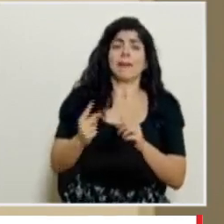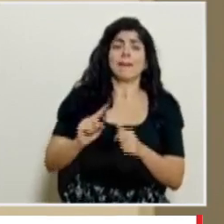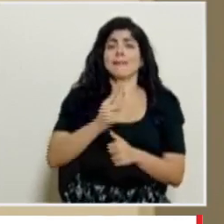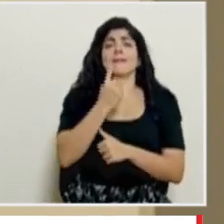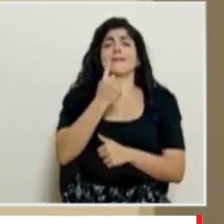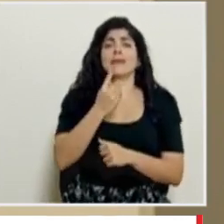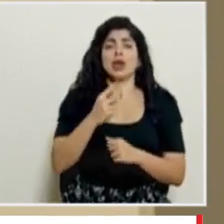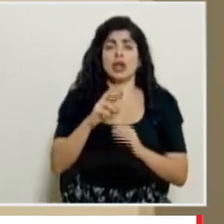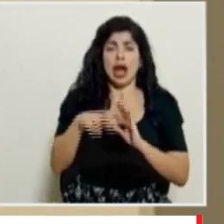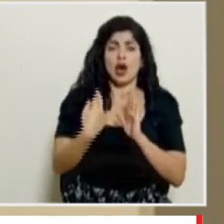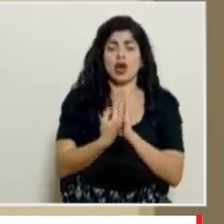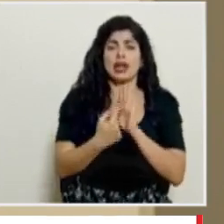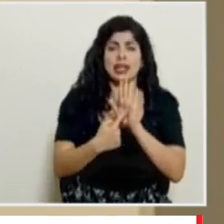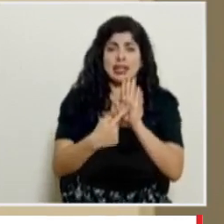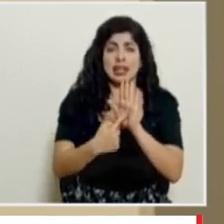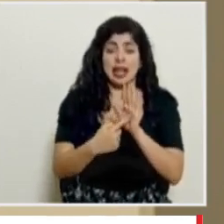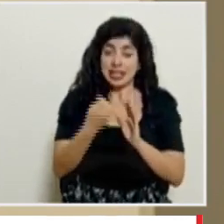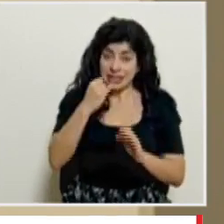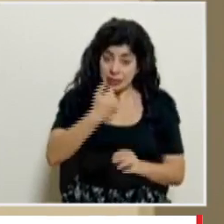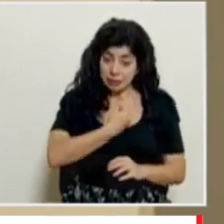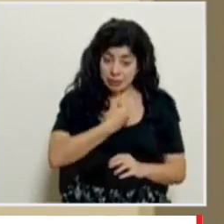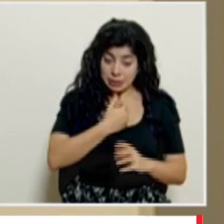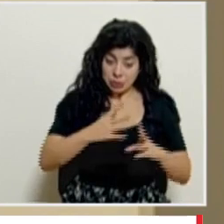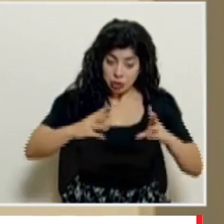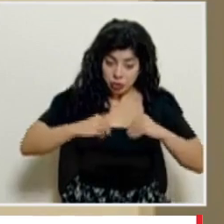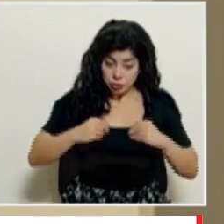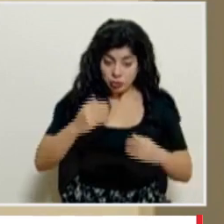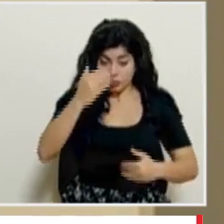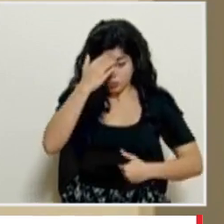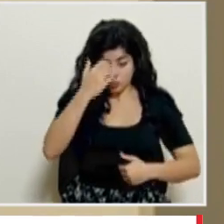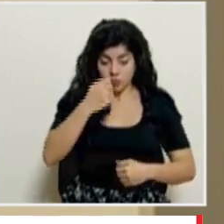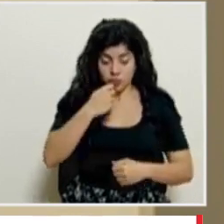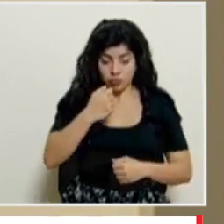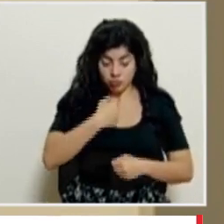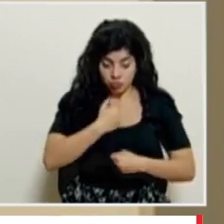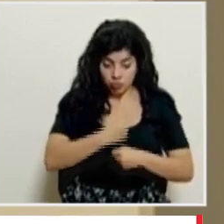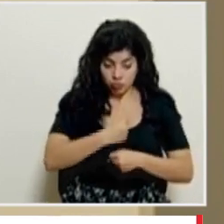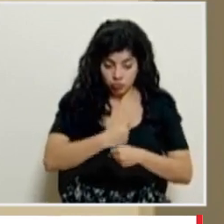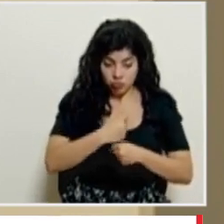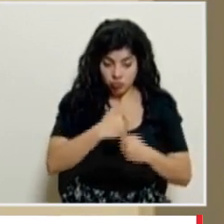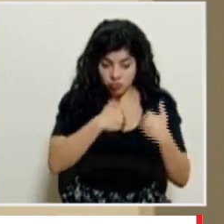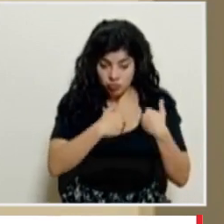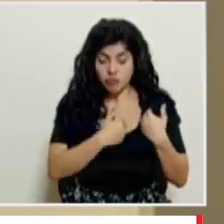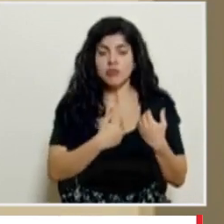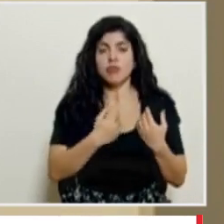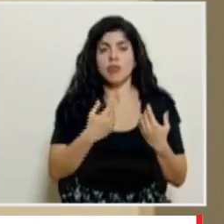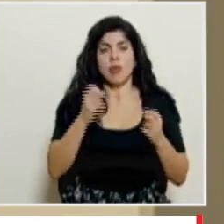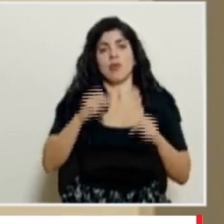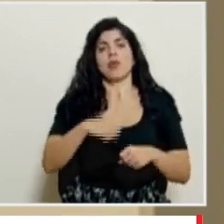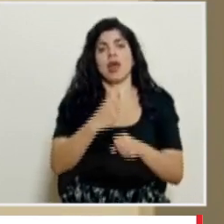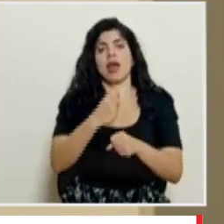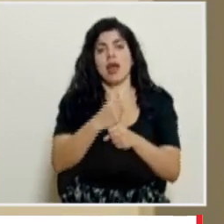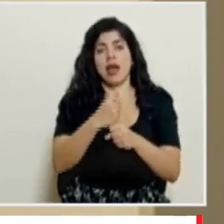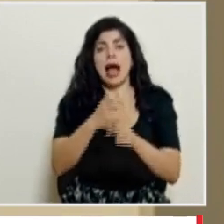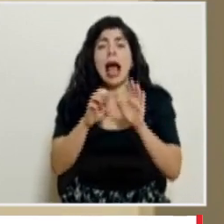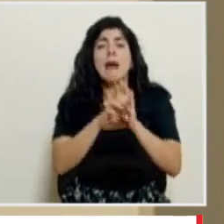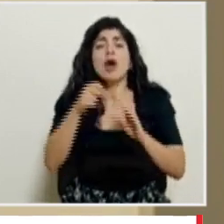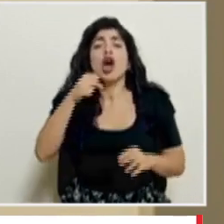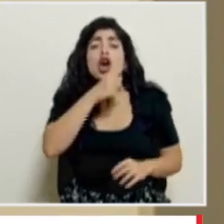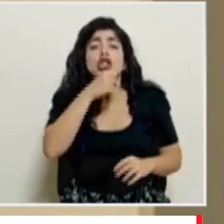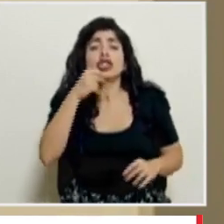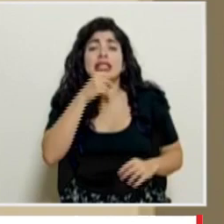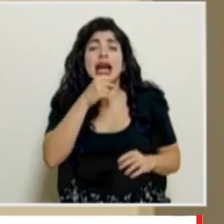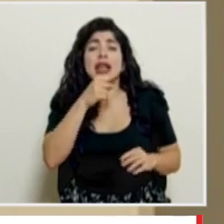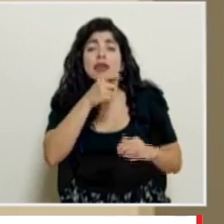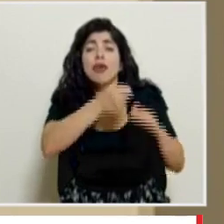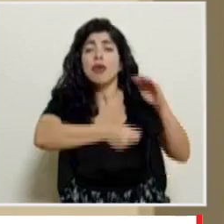asume con esa claridad creo que podemos sacar la tarea adelante porque cuando vemos que hay conciertos que de forma irresponsable se hacen en